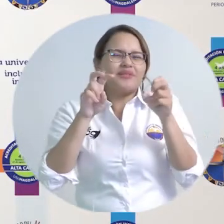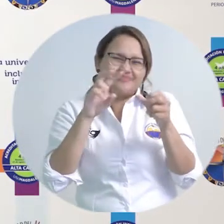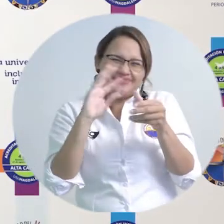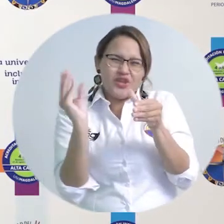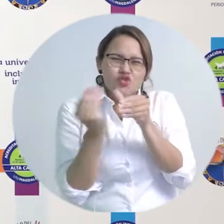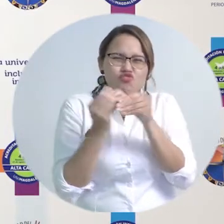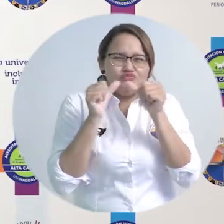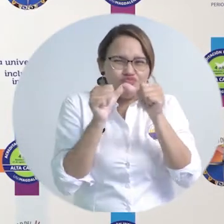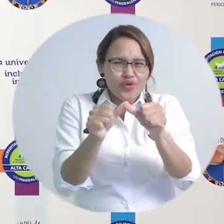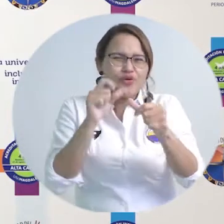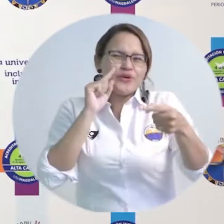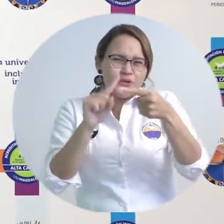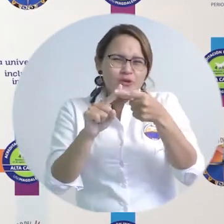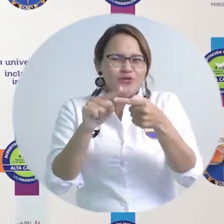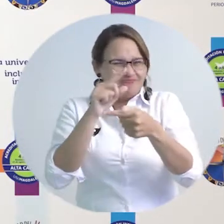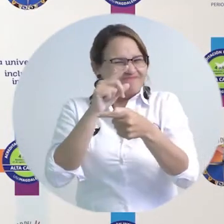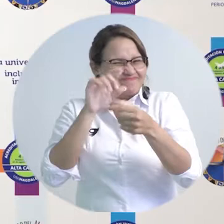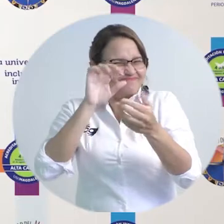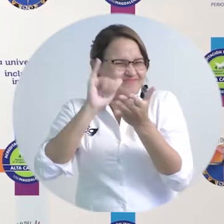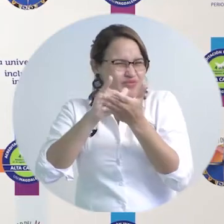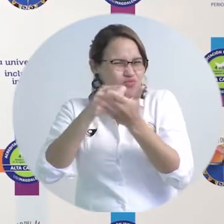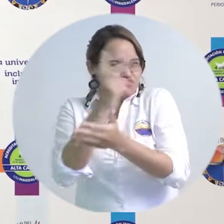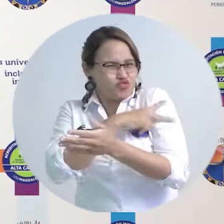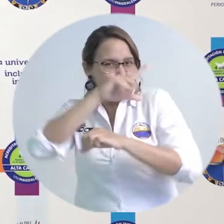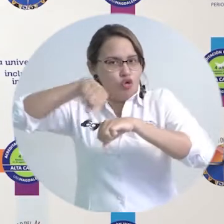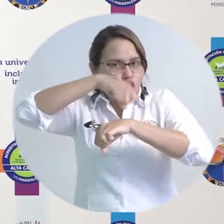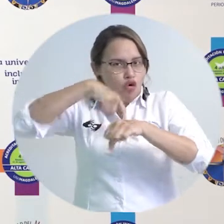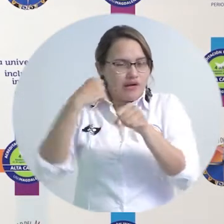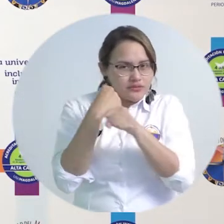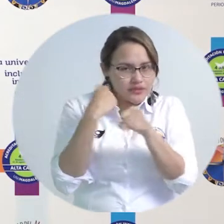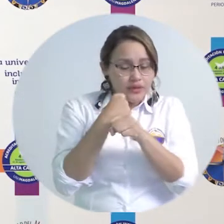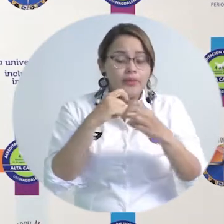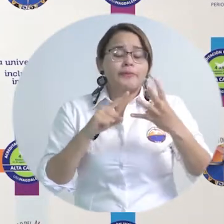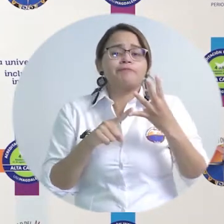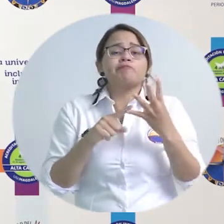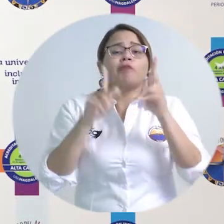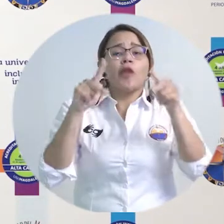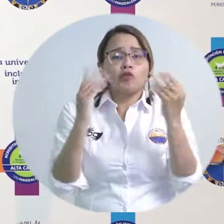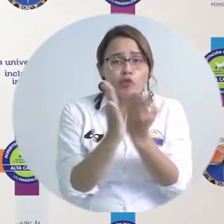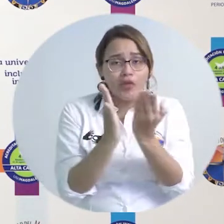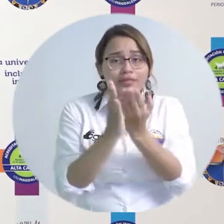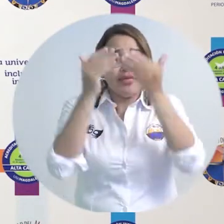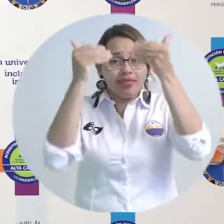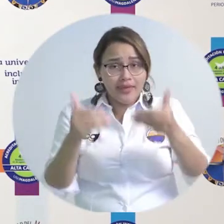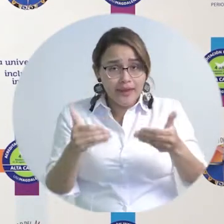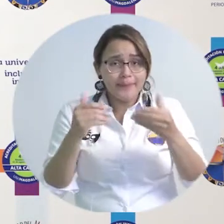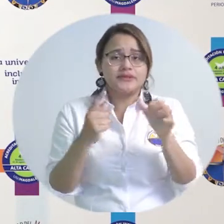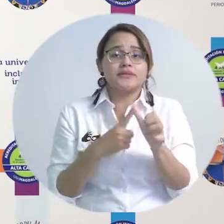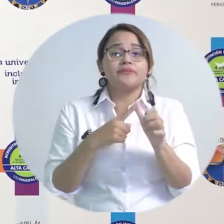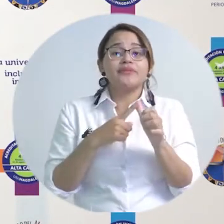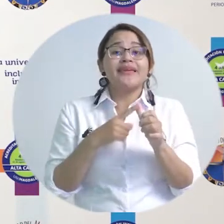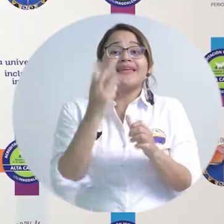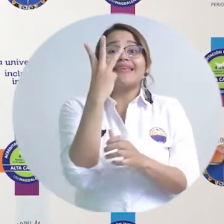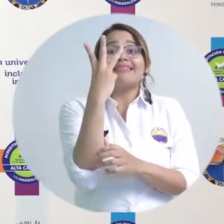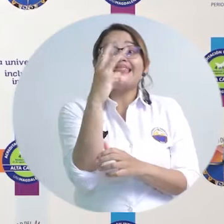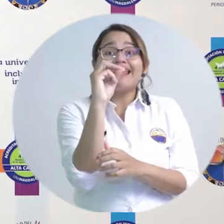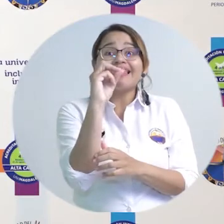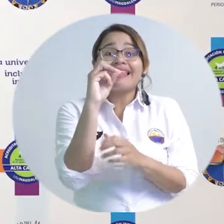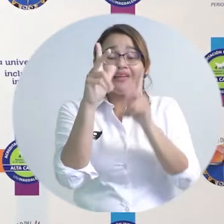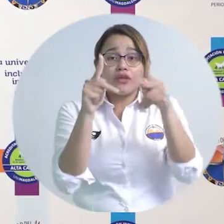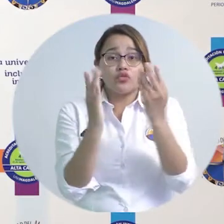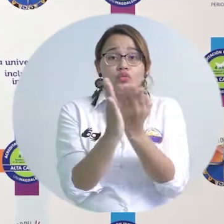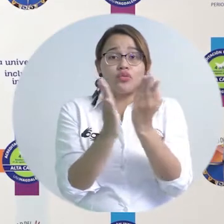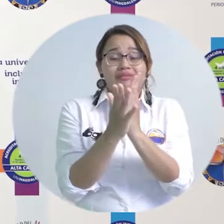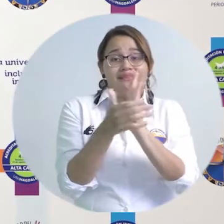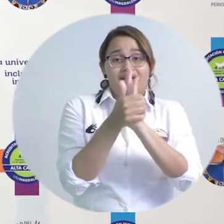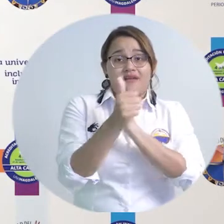vulnerabilidades, estudiantes con cupo especial, estudiantes con discapacidad, 30 estudiantes del programa Talento Matrícula, que se quedaron en Santa Marta,